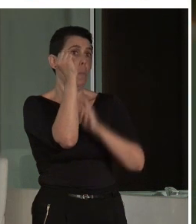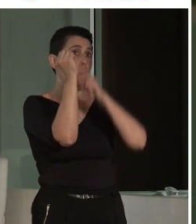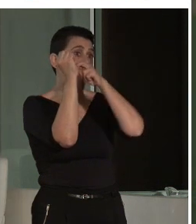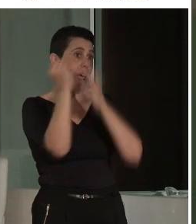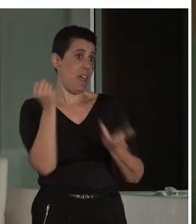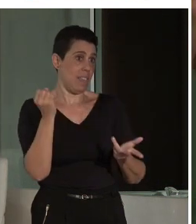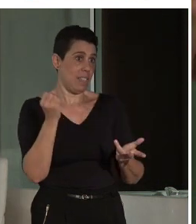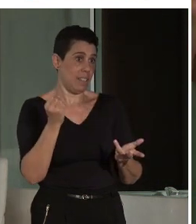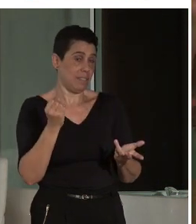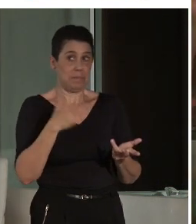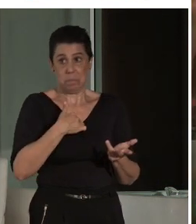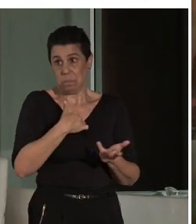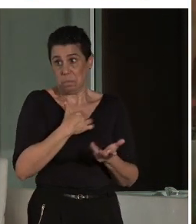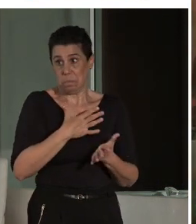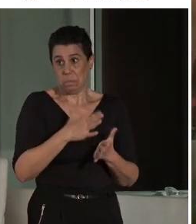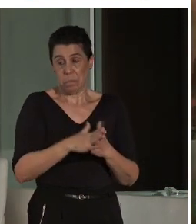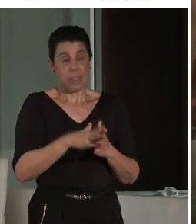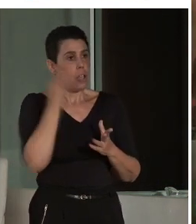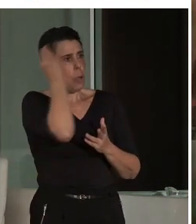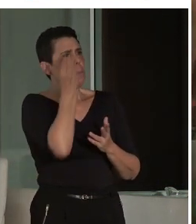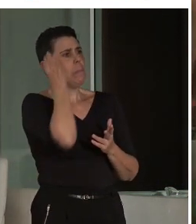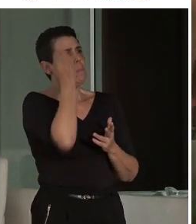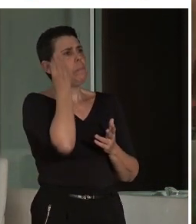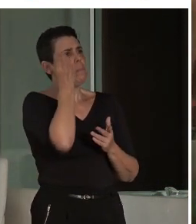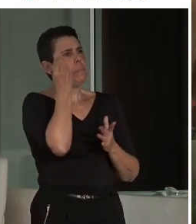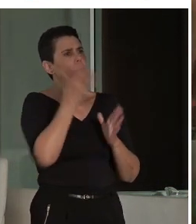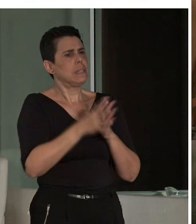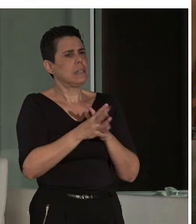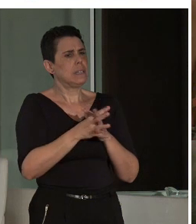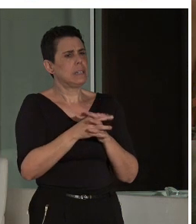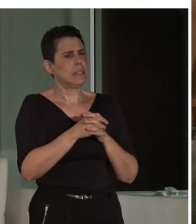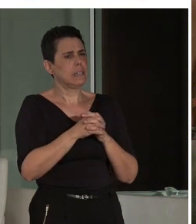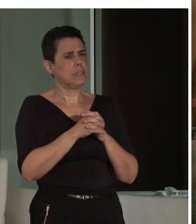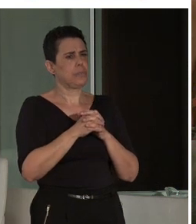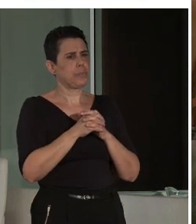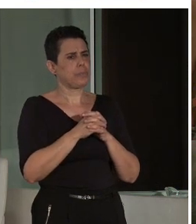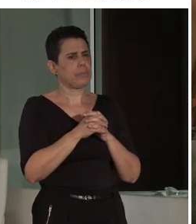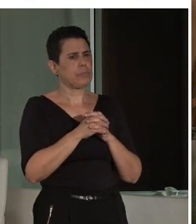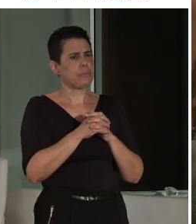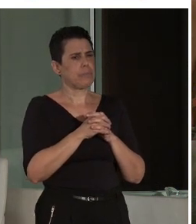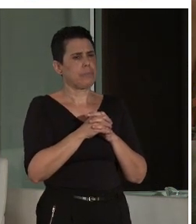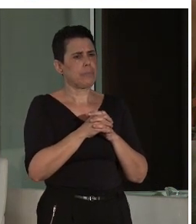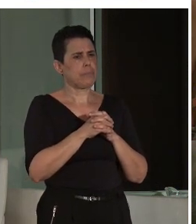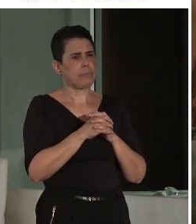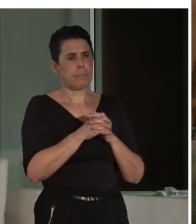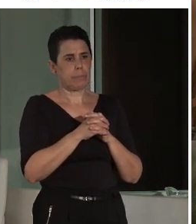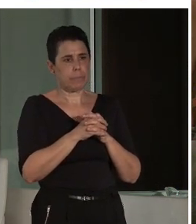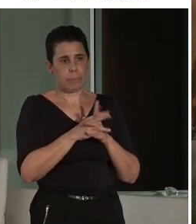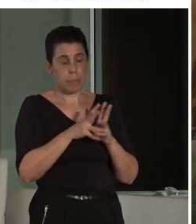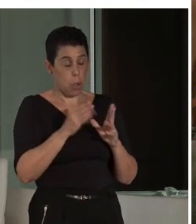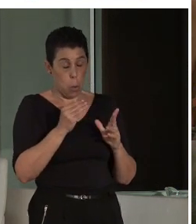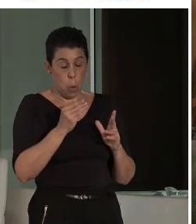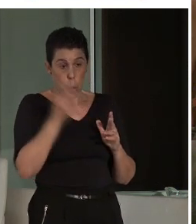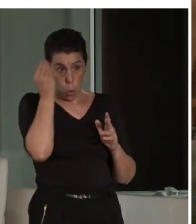pensaría que… jamás pensaríamos